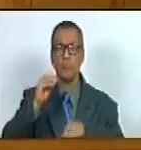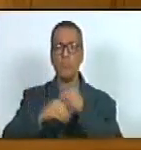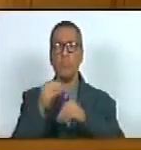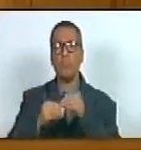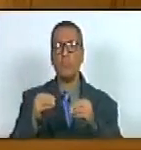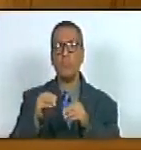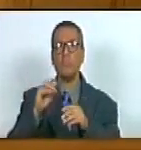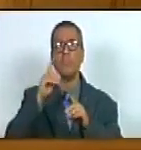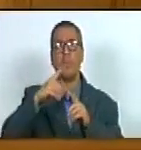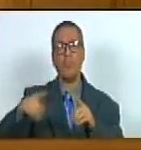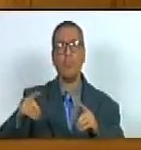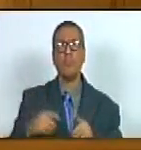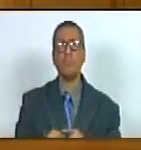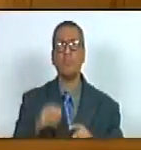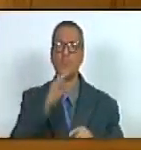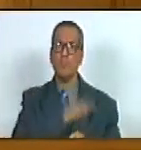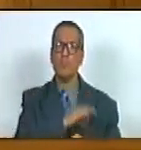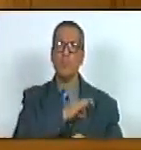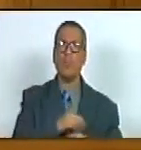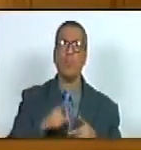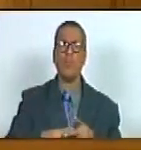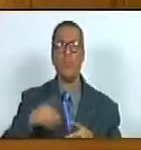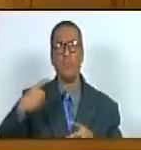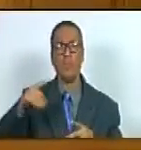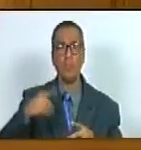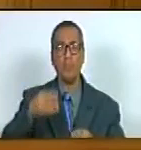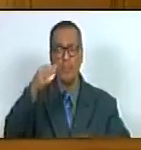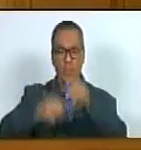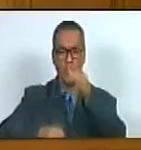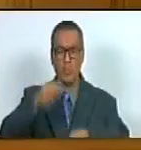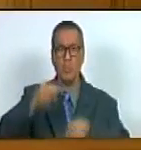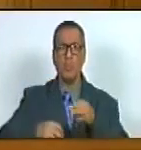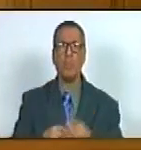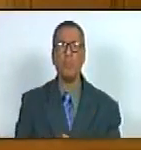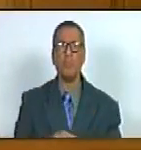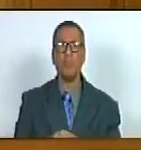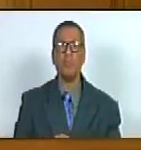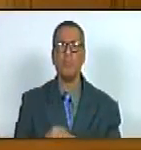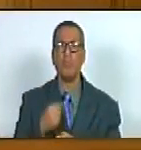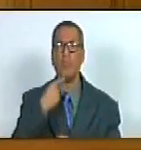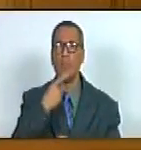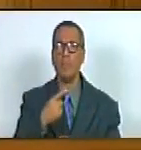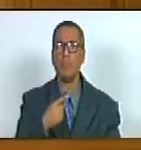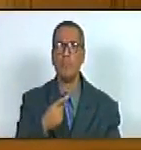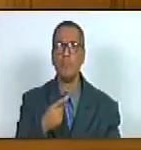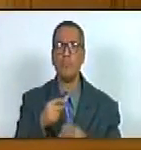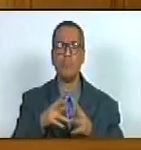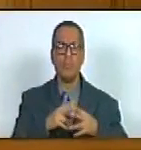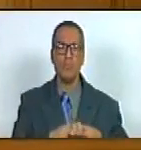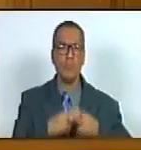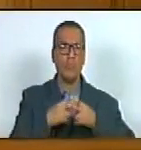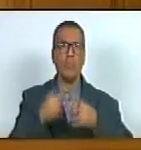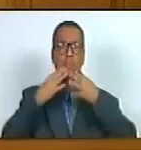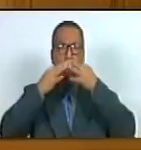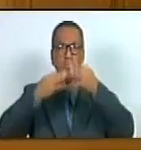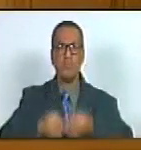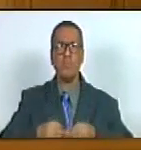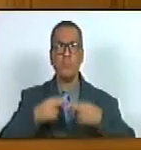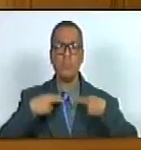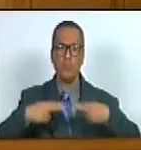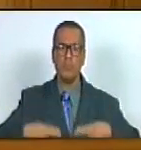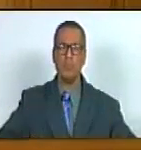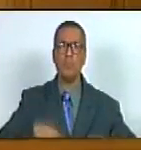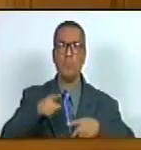democrático social de derecho y de justicia destacando entre sus valores la garantía de los derechos